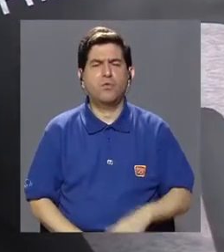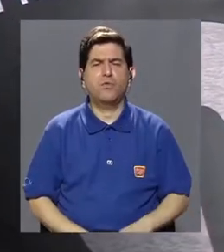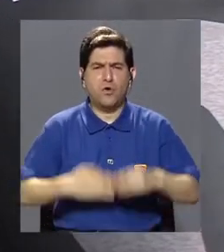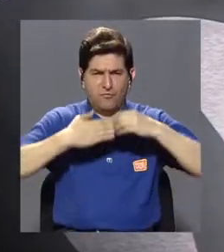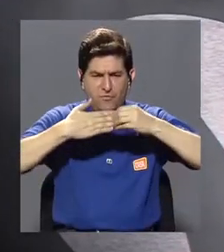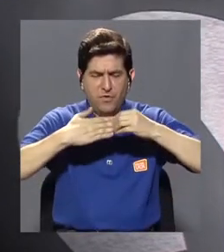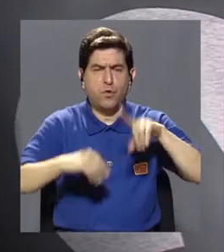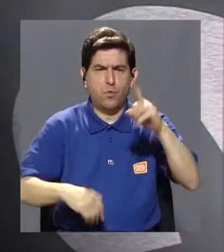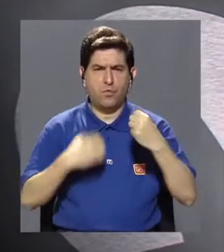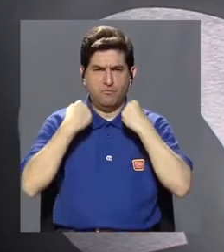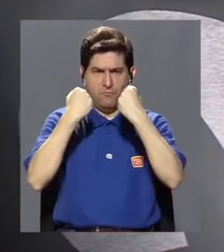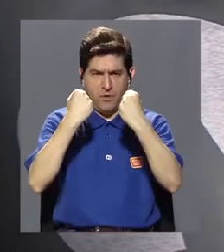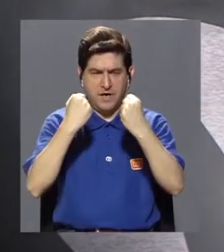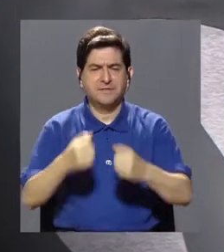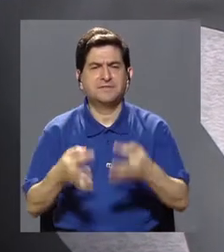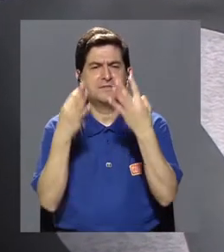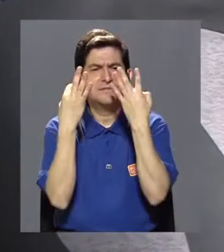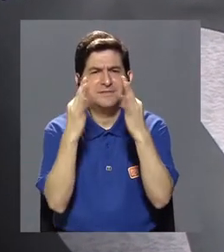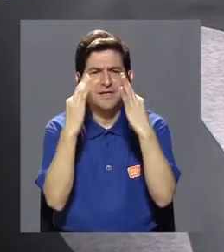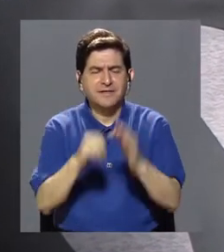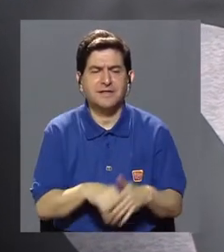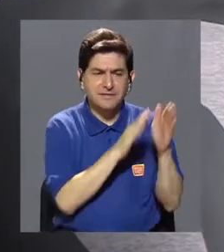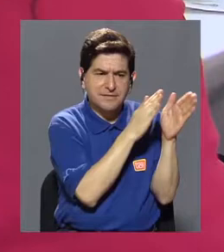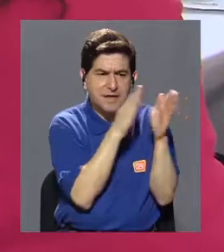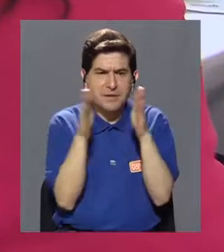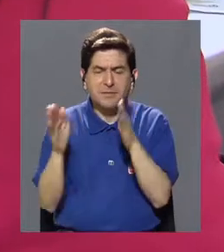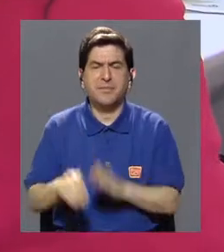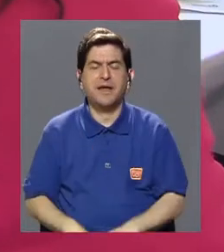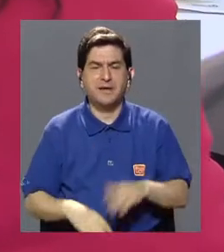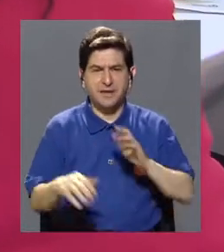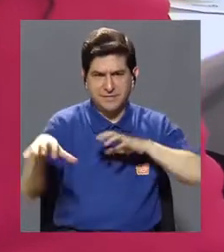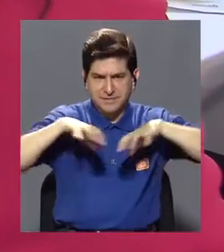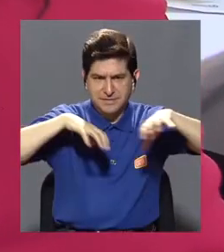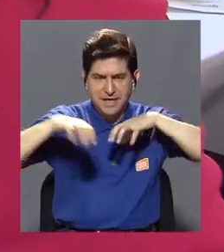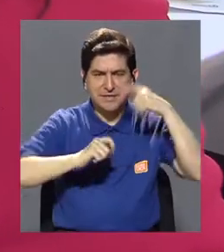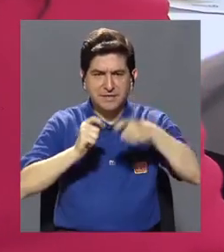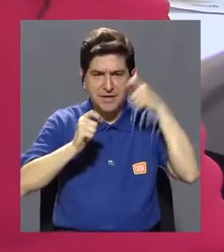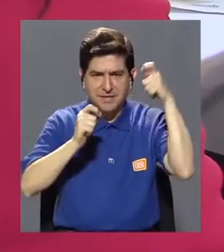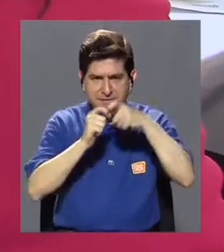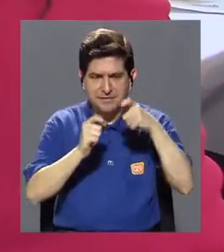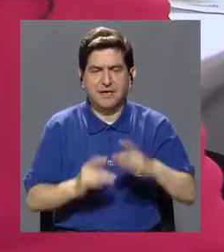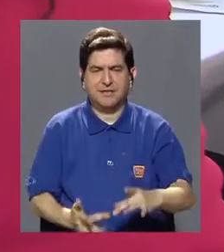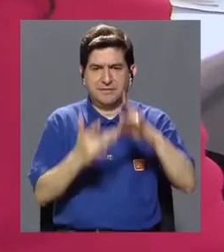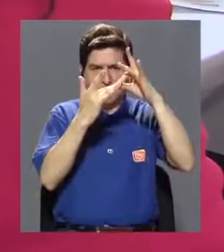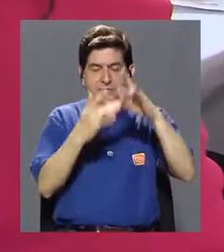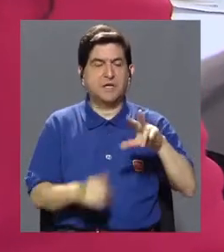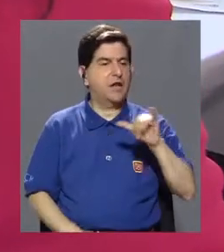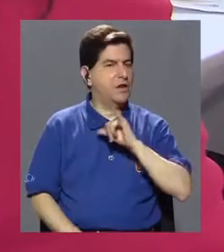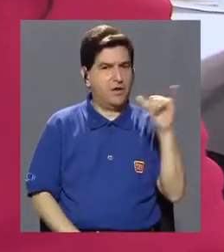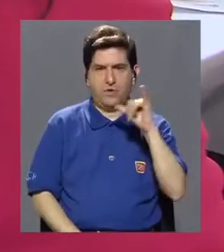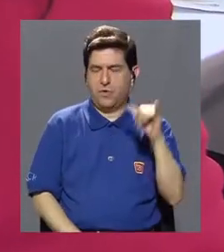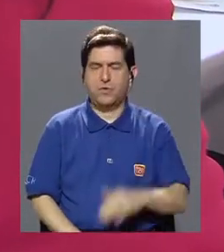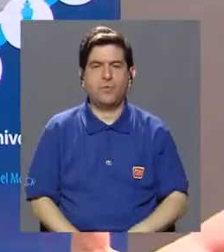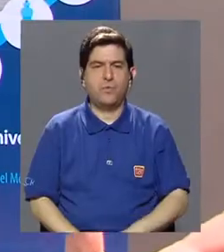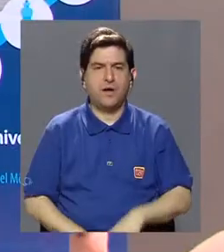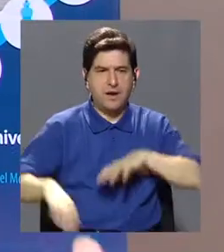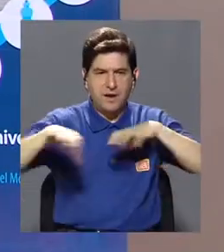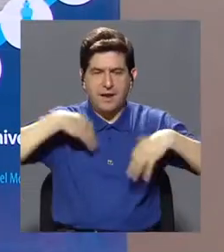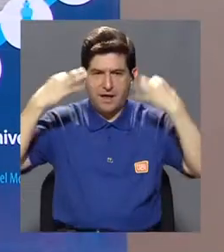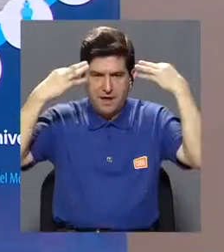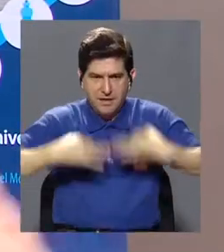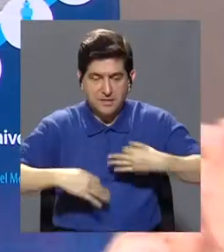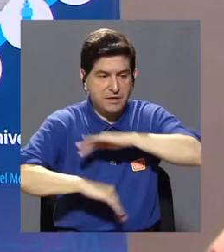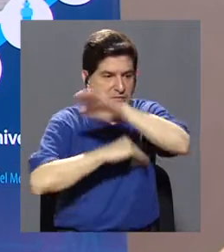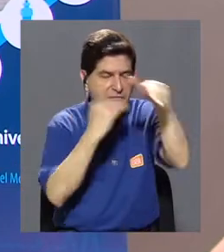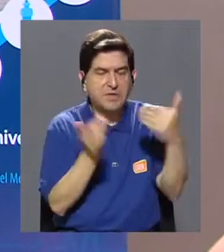de fuerza, para poder hacer unos planes de prescripción del ejercicio más especializados. No es lo mismo hacer ejercicio